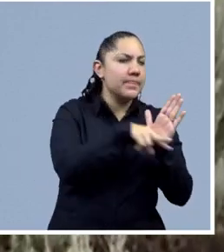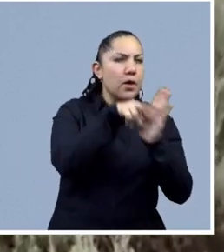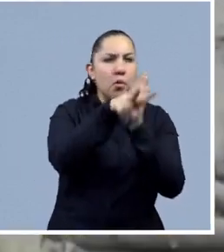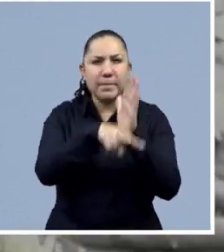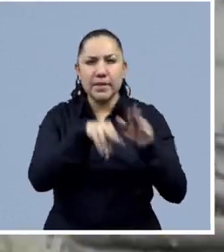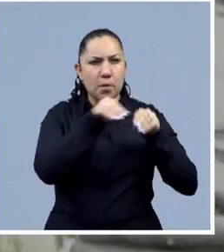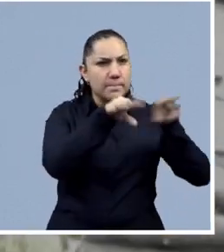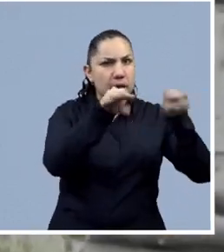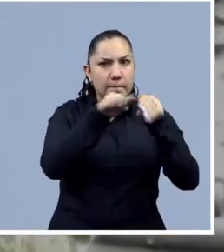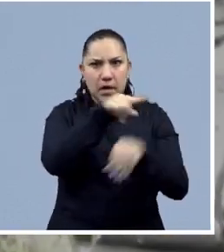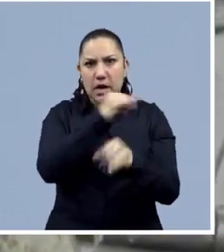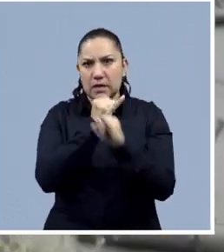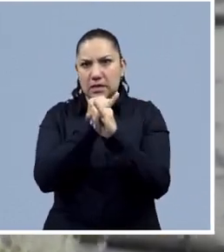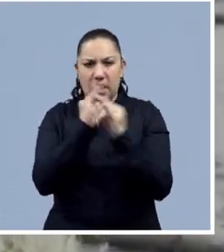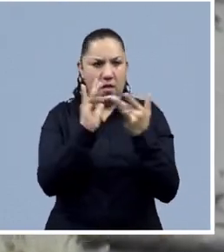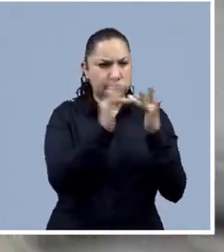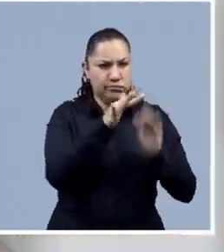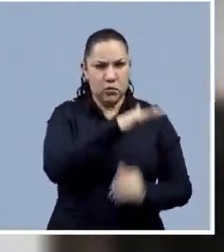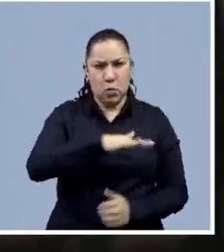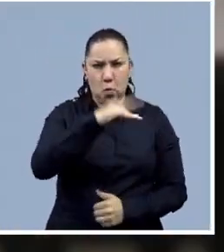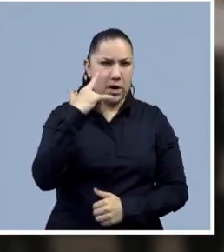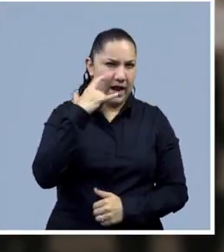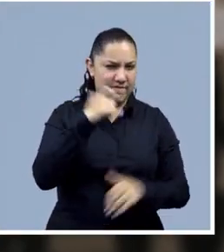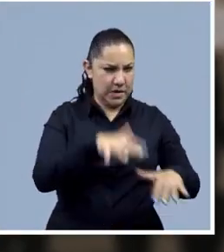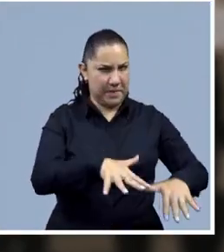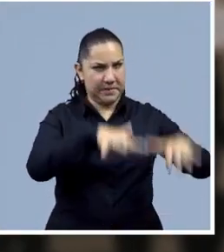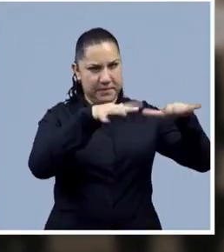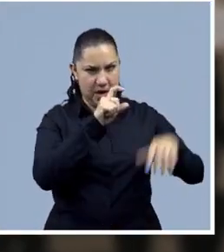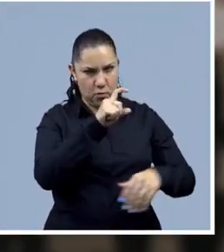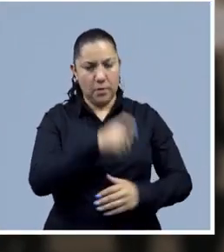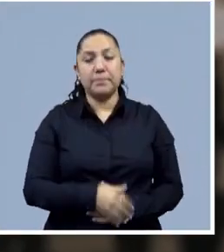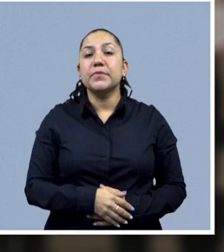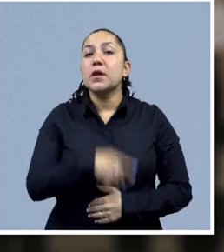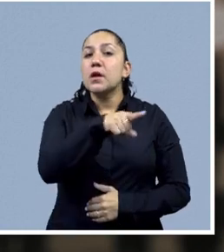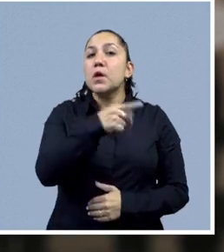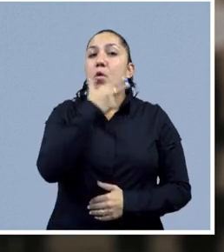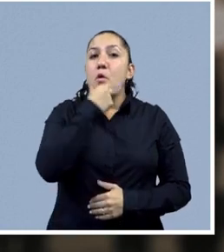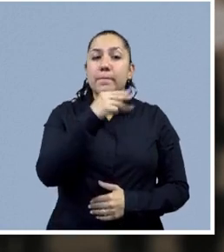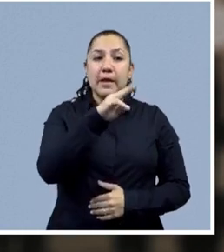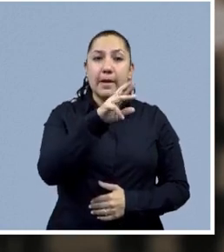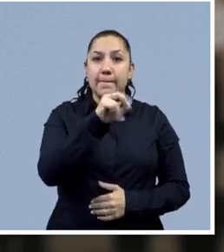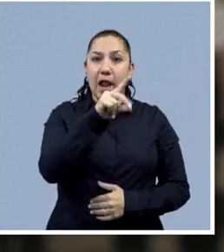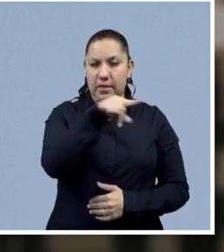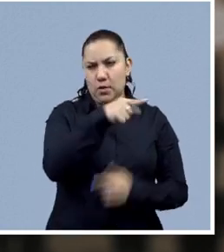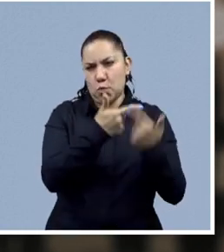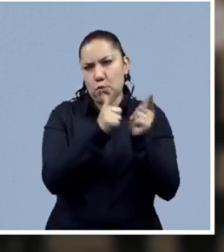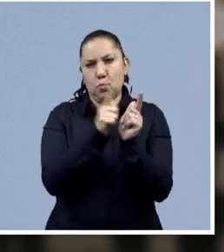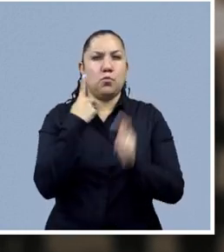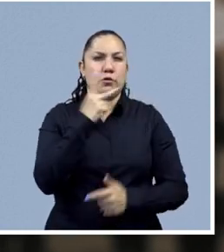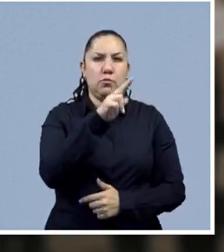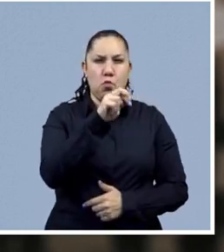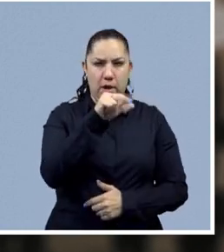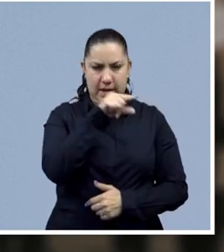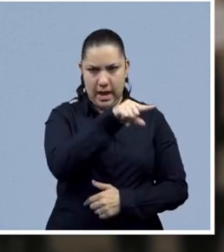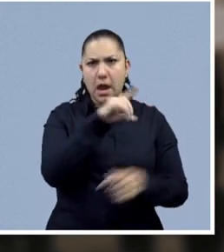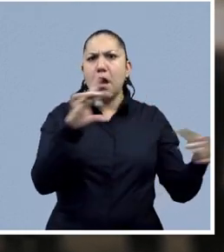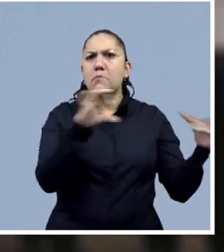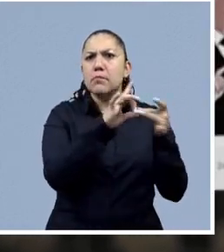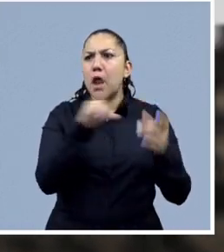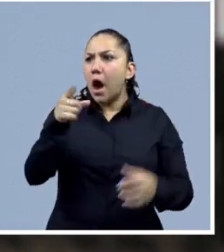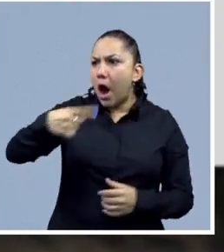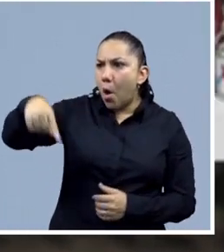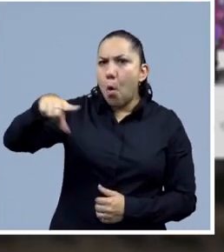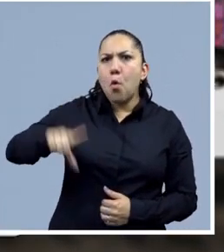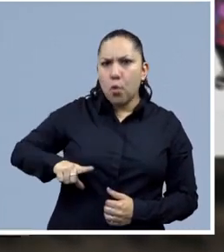circularon prominentemente en redes. El morenista Marcelo Ebrard acusó que se están usando recursos de la administración